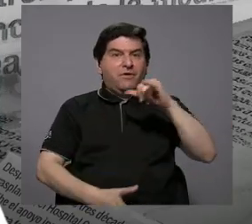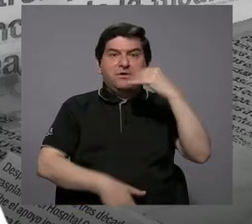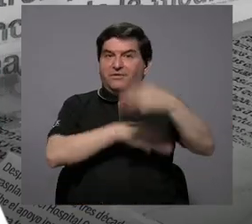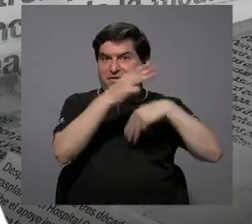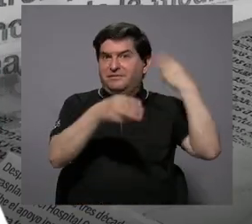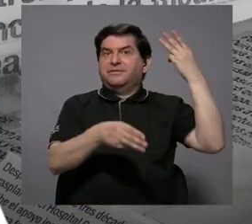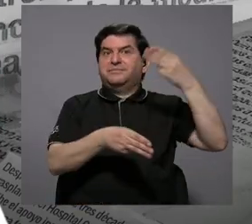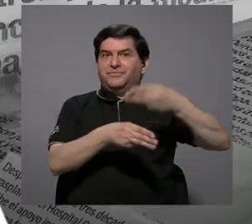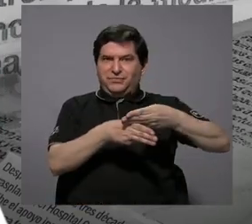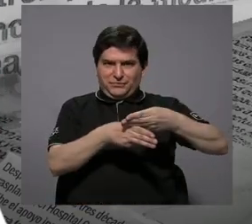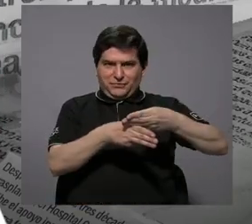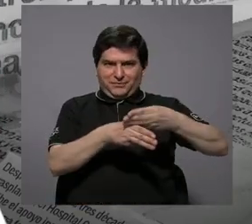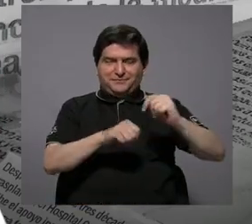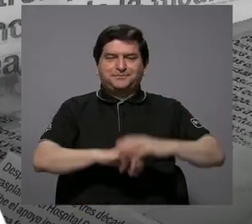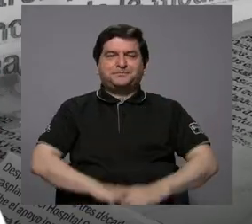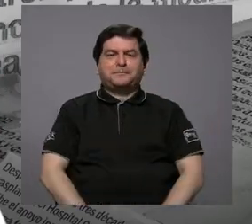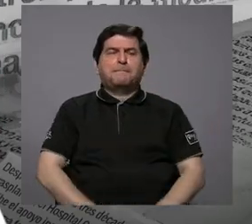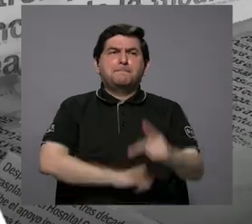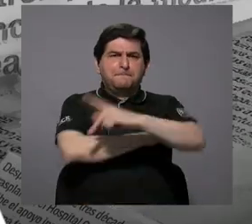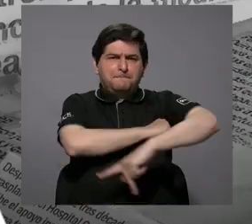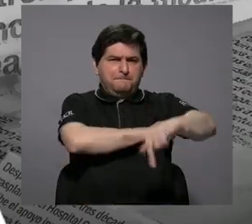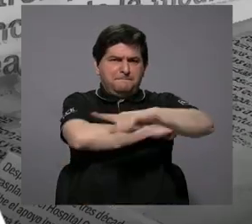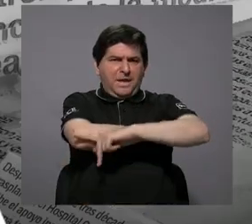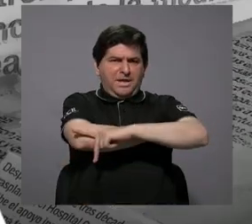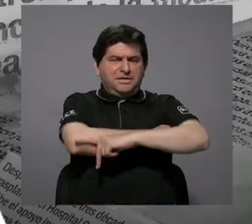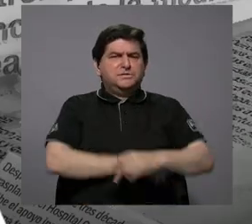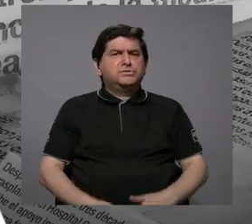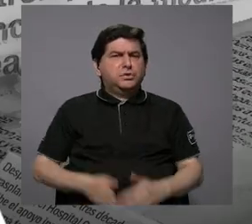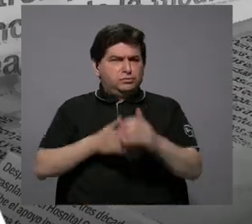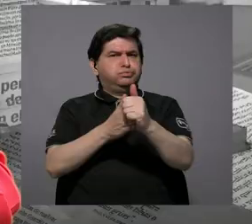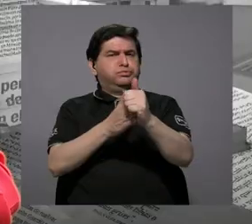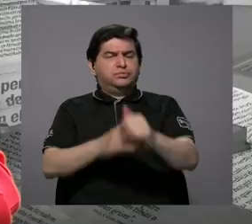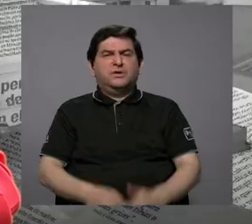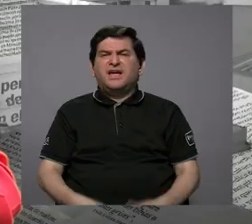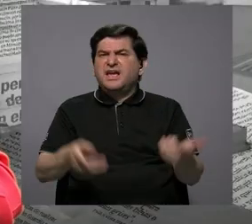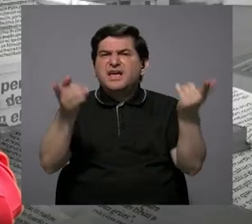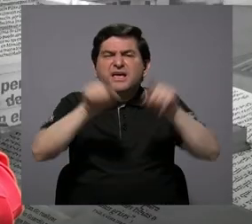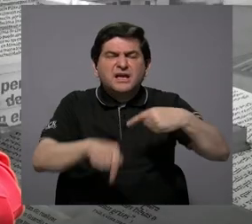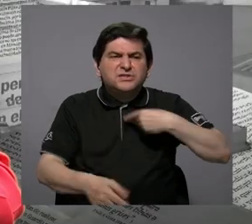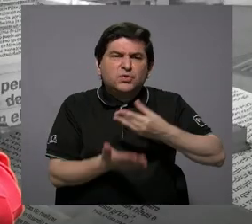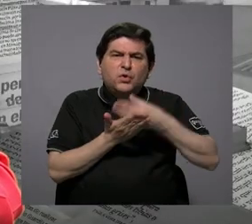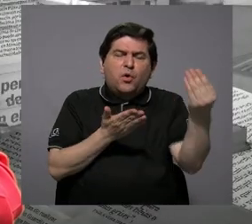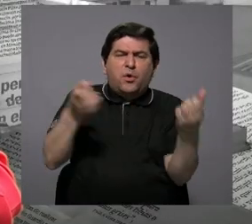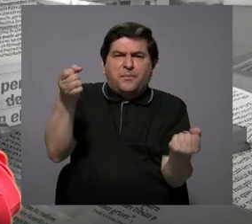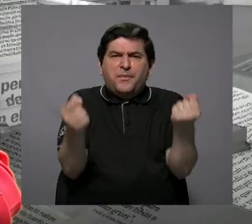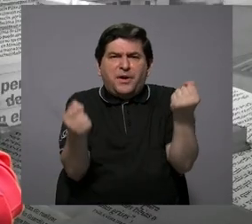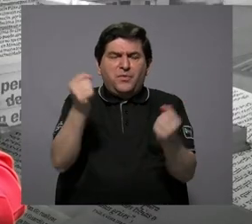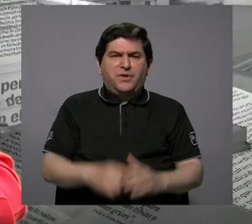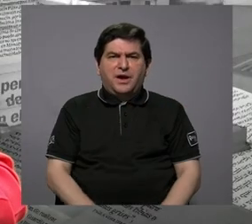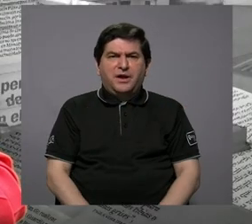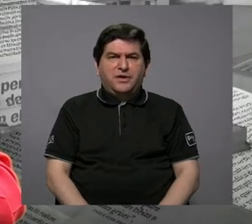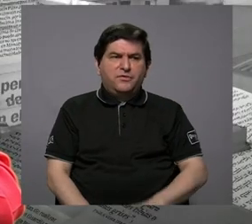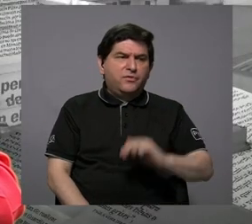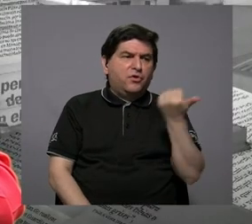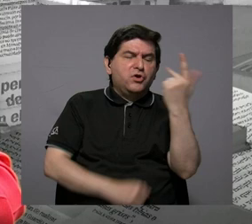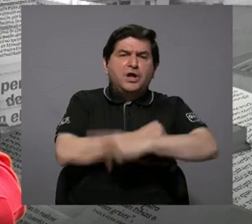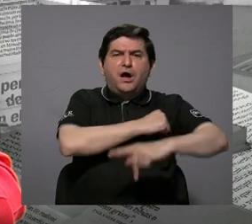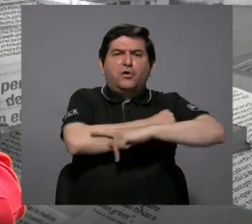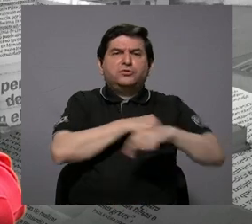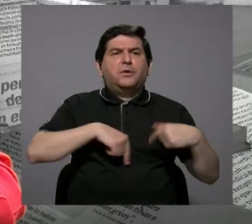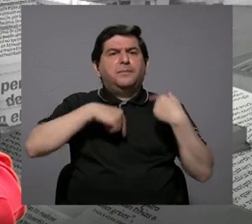nivel mundial. Hay países que están muy desarrollados. pienso, ¿y qué pasa si uno compra un vehículo y se va a otro país?